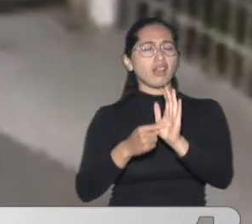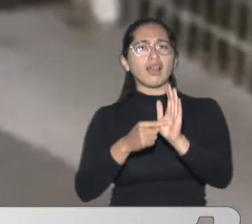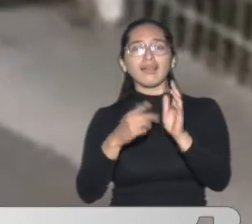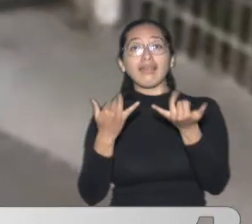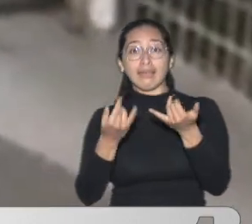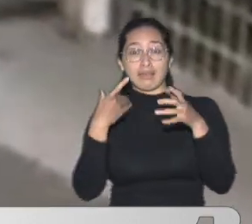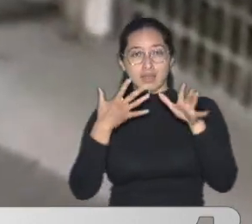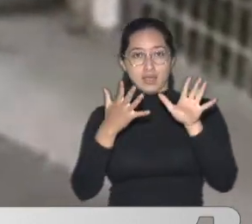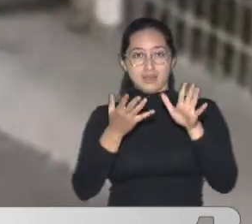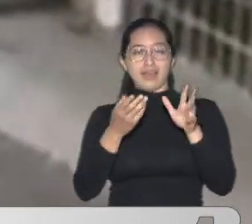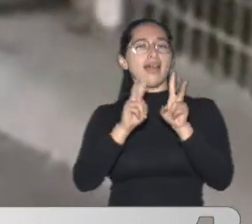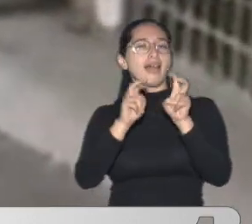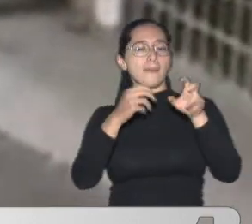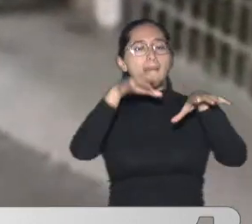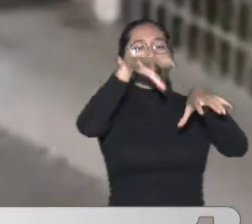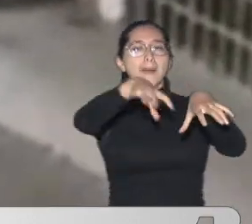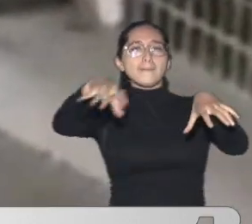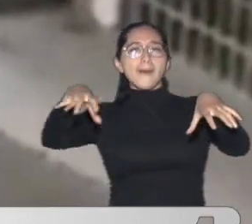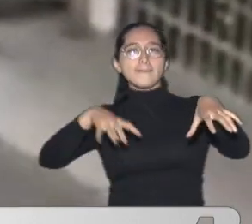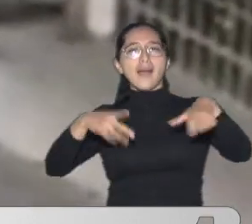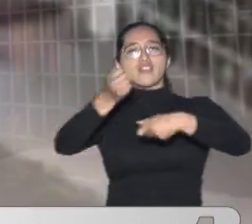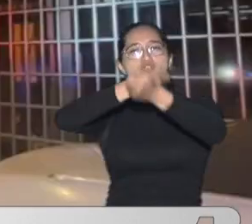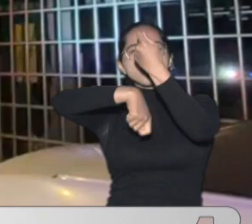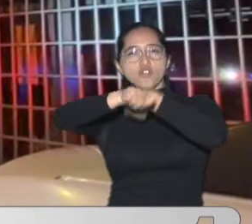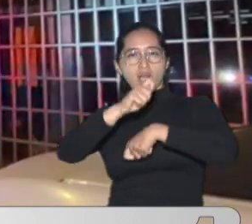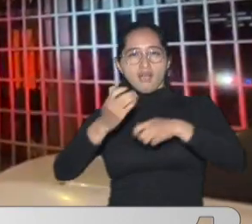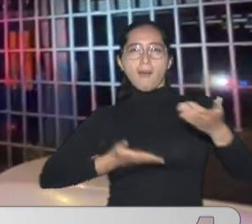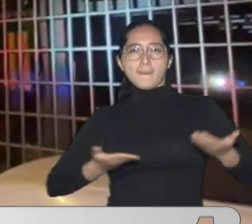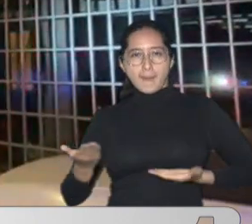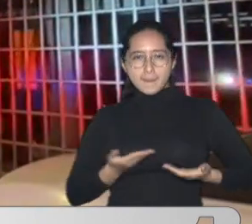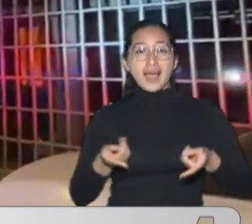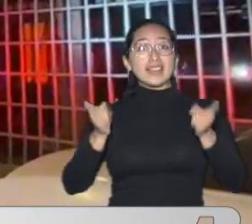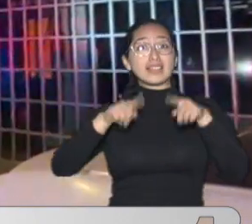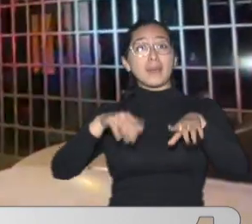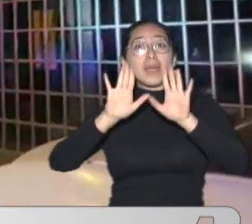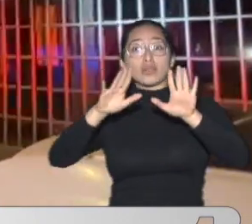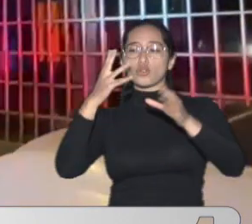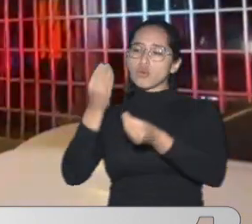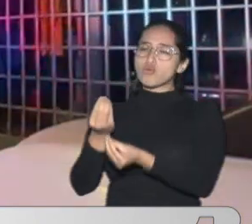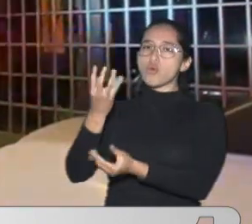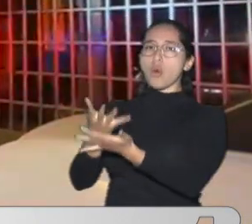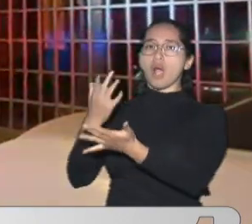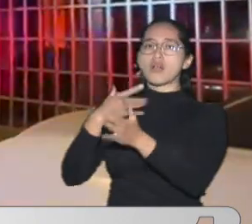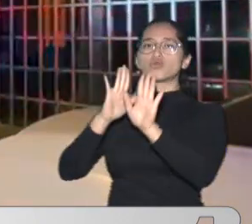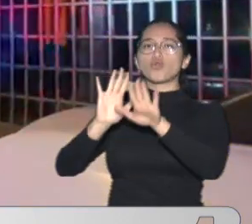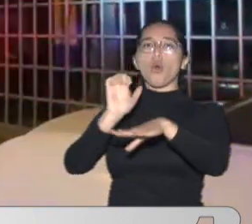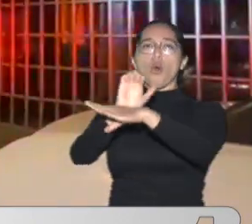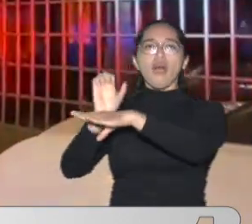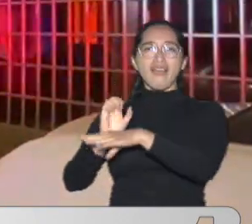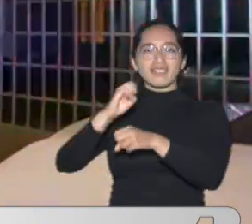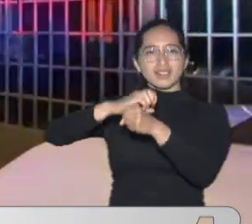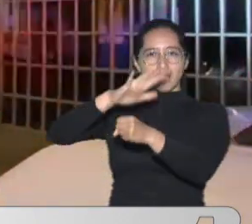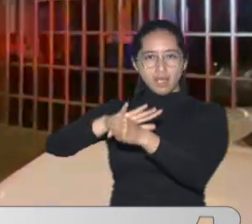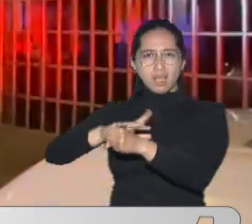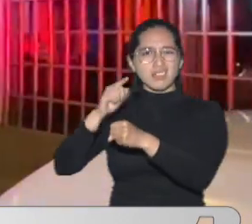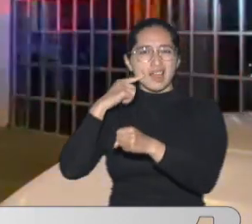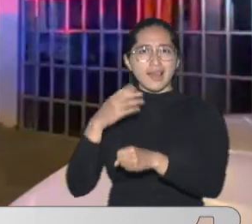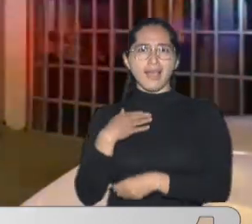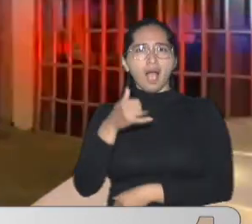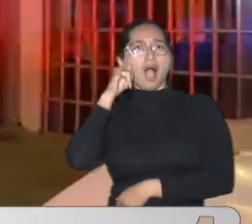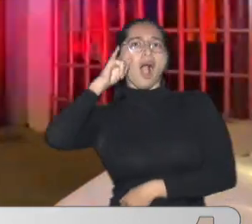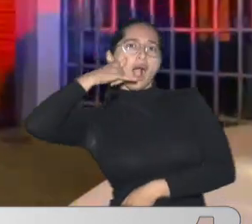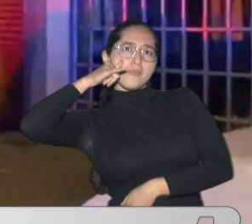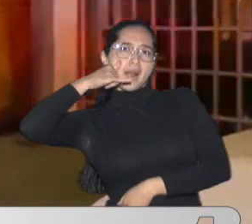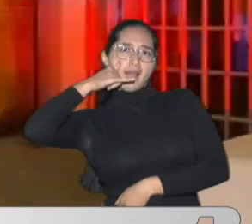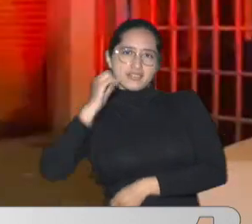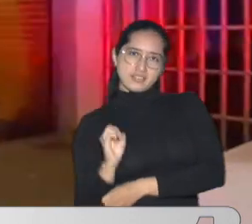establecimientos Públicos También en estructuras Públicas GPS Algunas cámaras Con alta definición Algunas